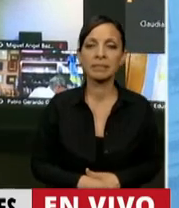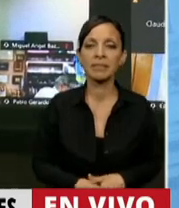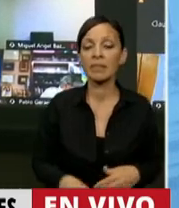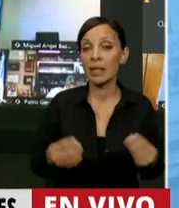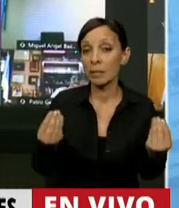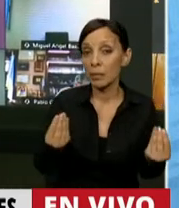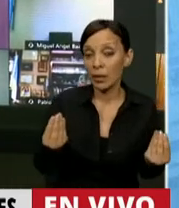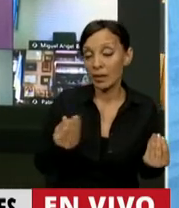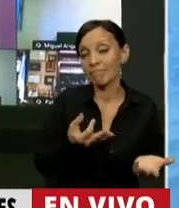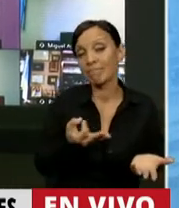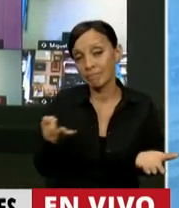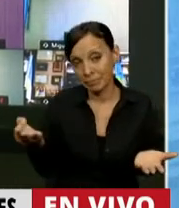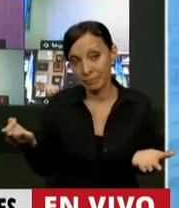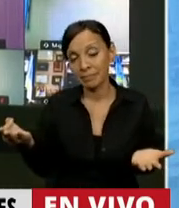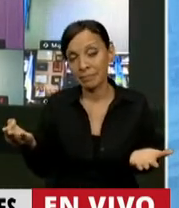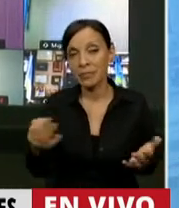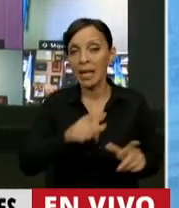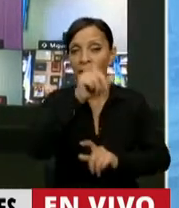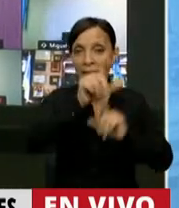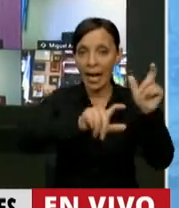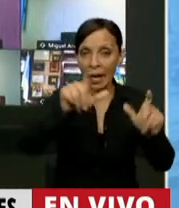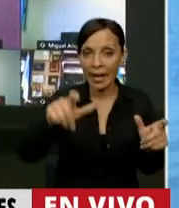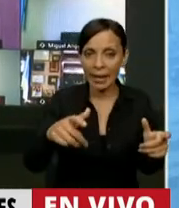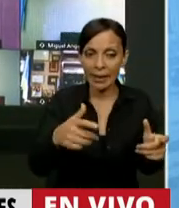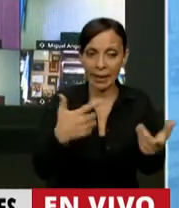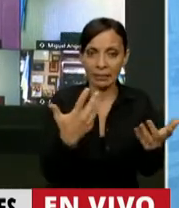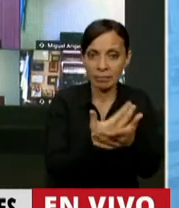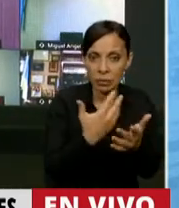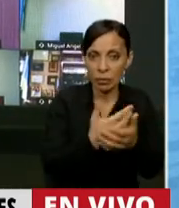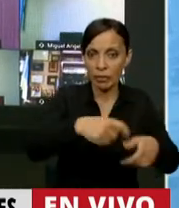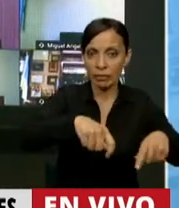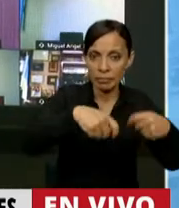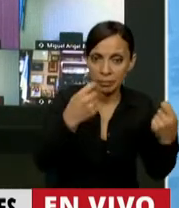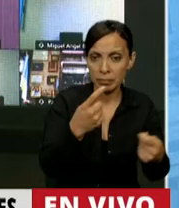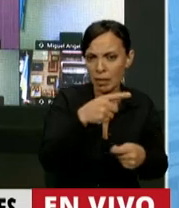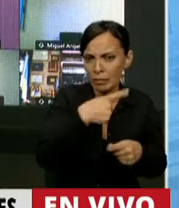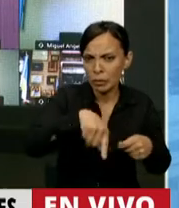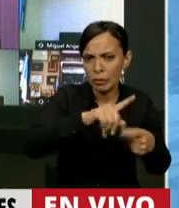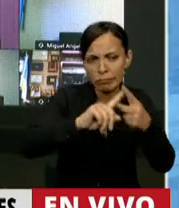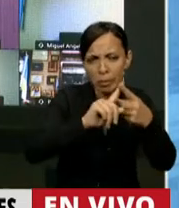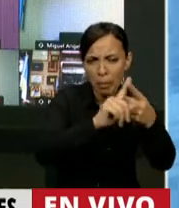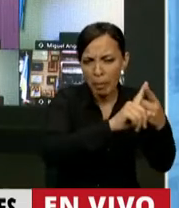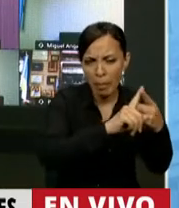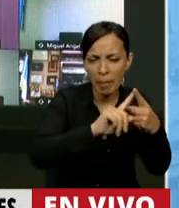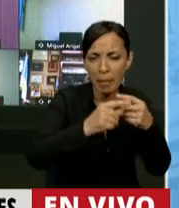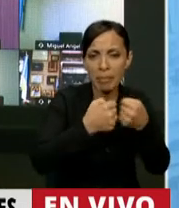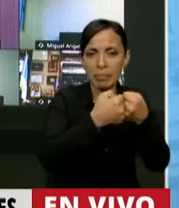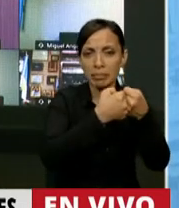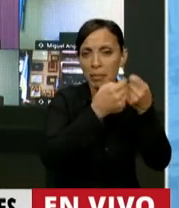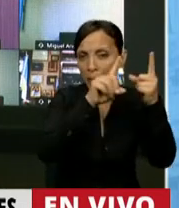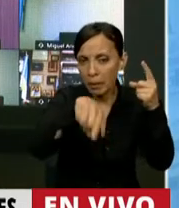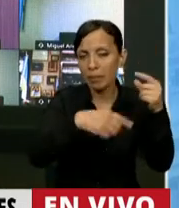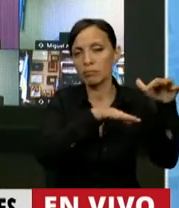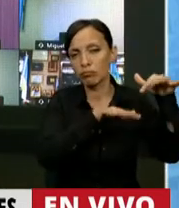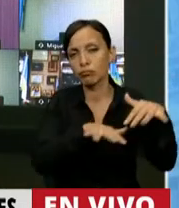porque efectivamente la población afectada tiende a organizarse y tiende a movilizarse. Y esto es lo que estamos viendo.